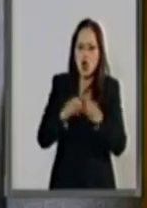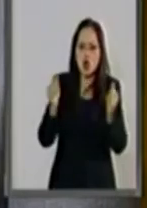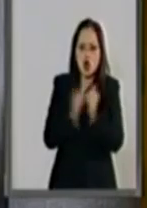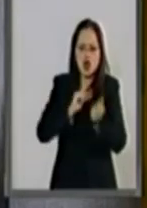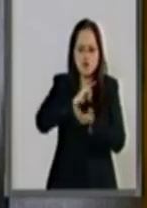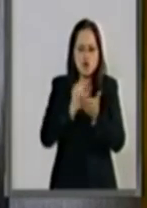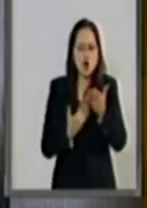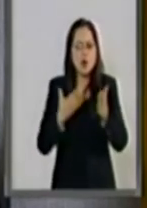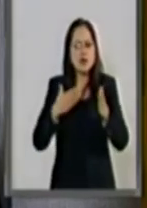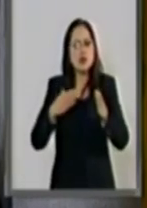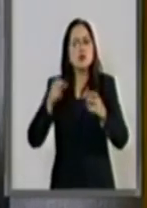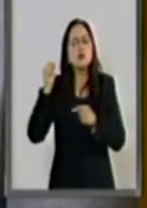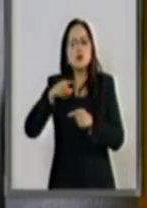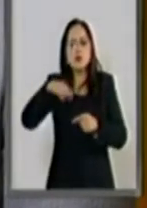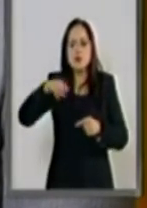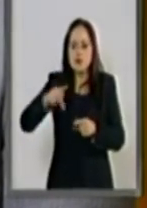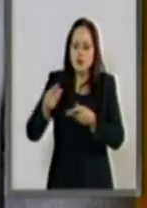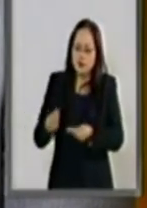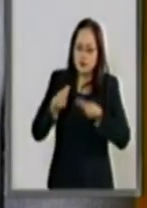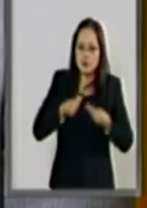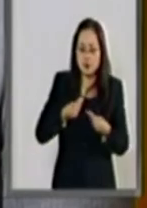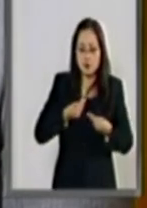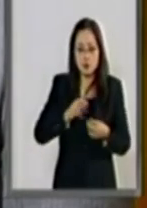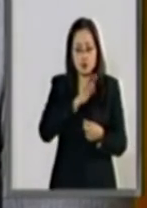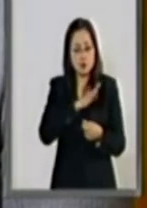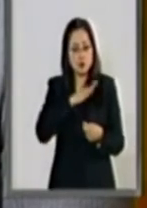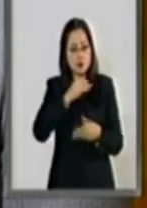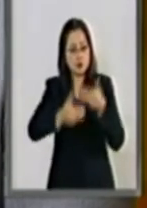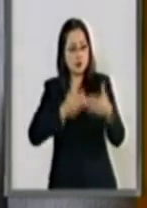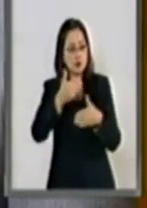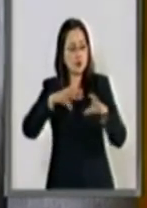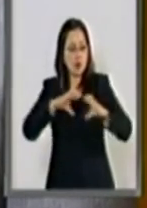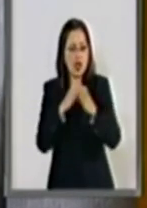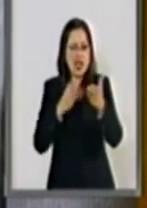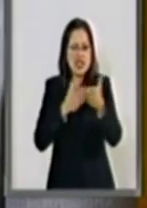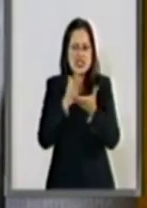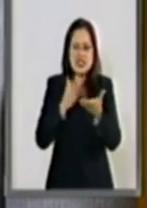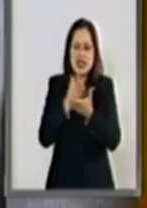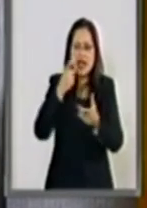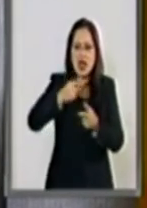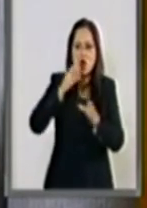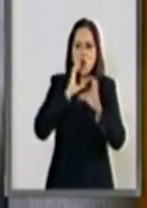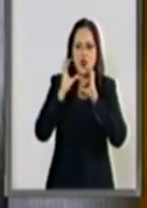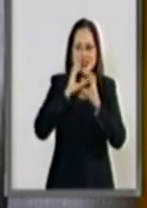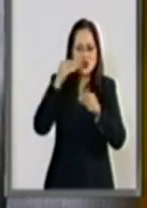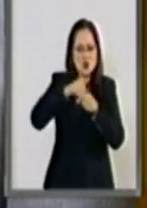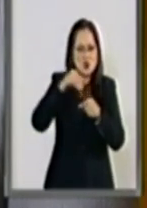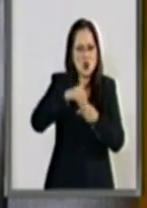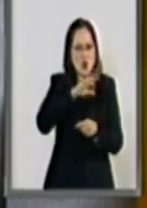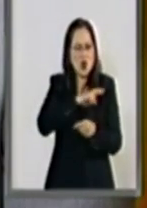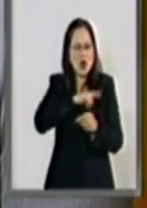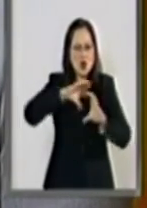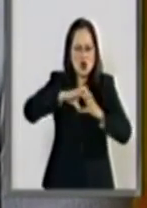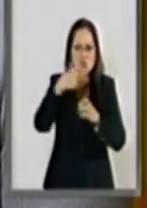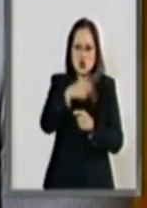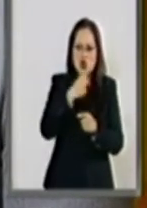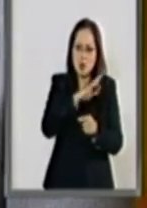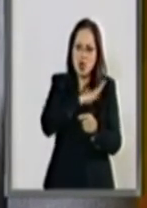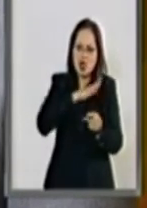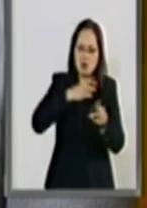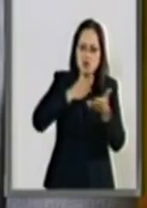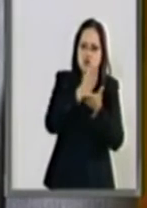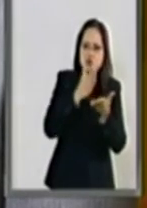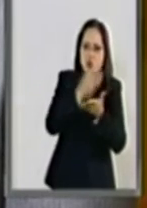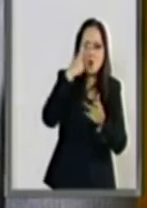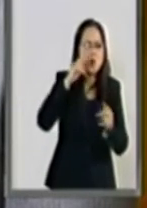Público. Se establece también el alcance de las intervenciones de comunicaciones privadas y se precisa que